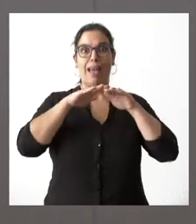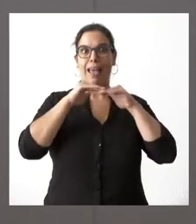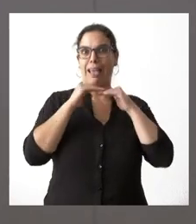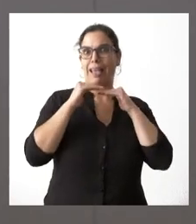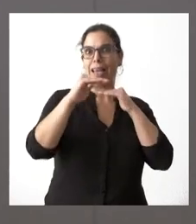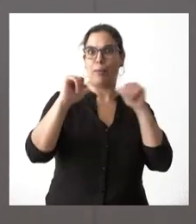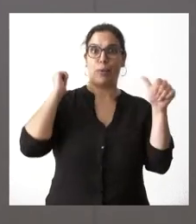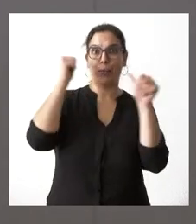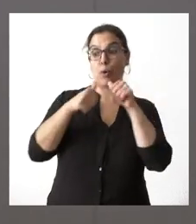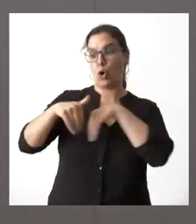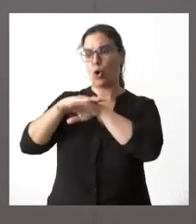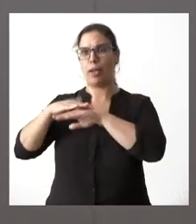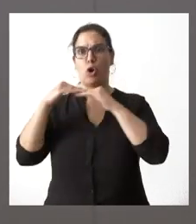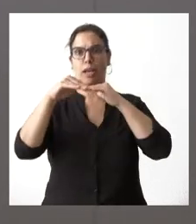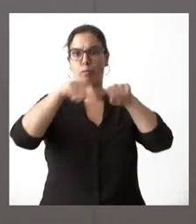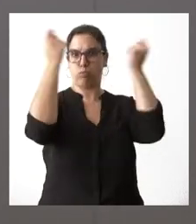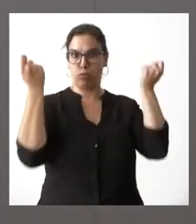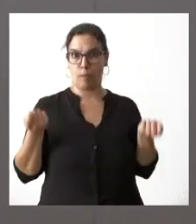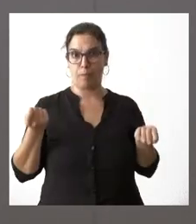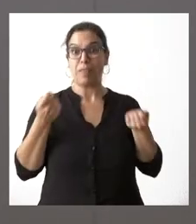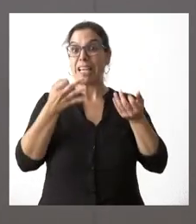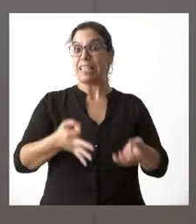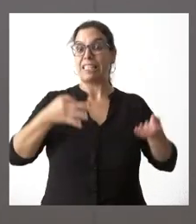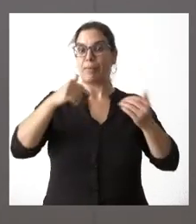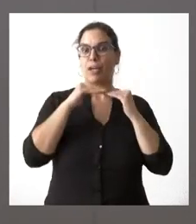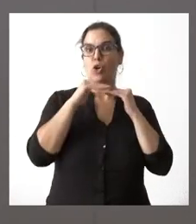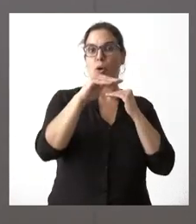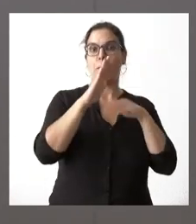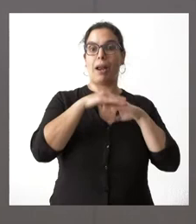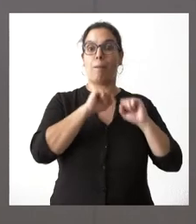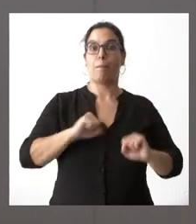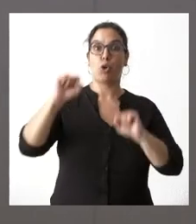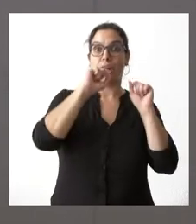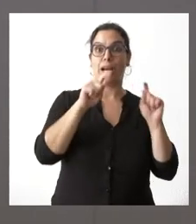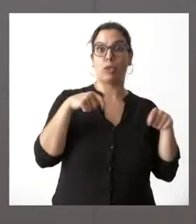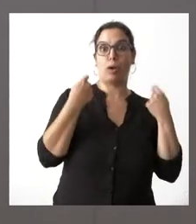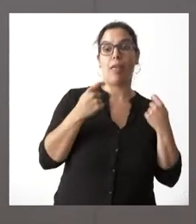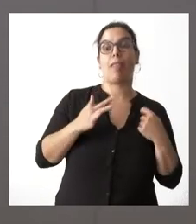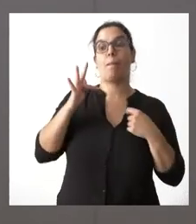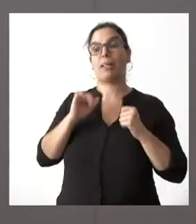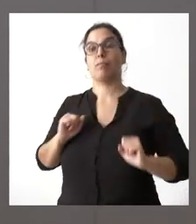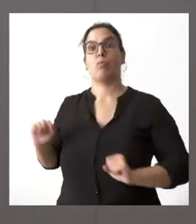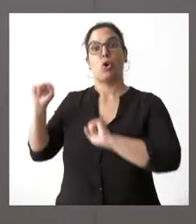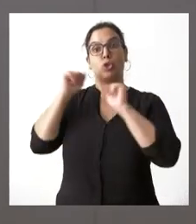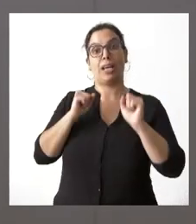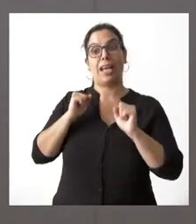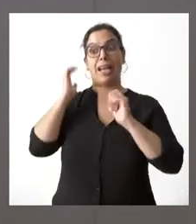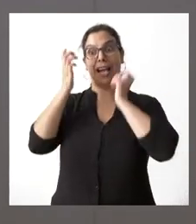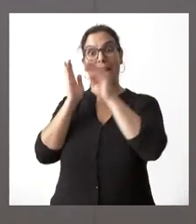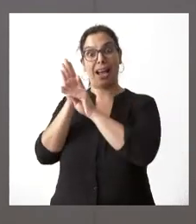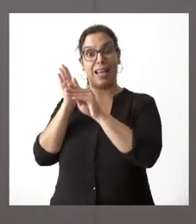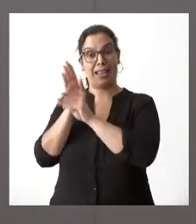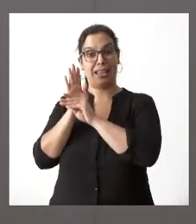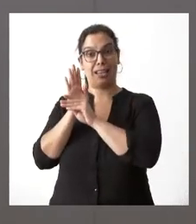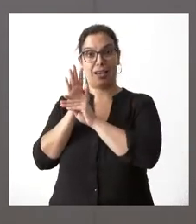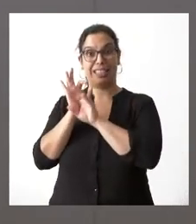ruptura de ese equilibrio había un equilibrio siempre en la comunidad autónoma entre la protección de la naturaleza y entre la protección de los ganaderos y especialmente